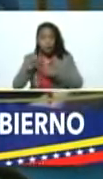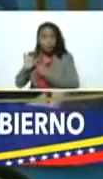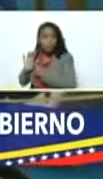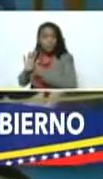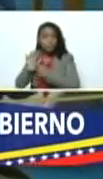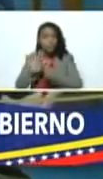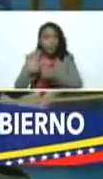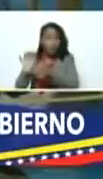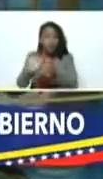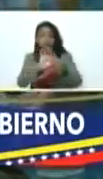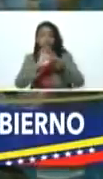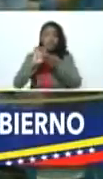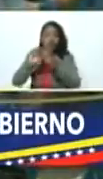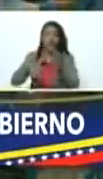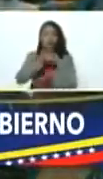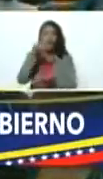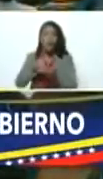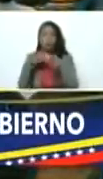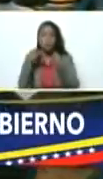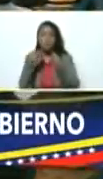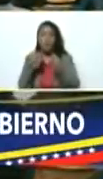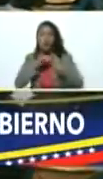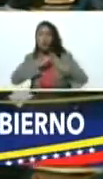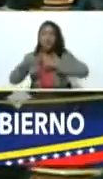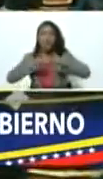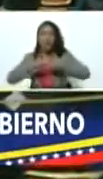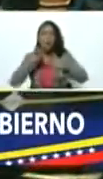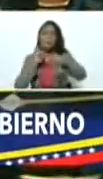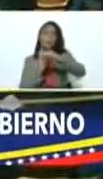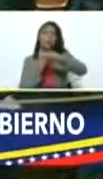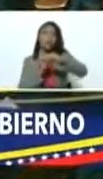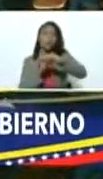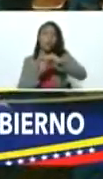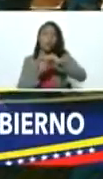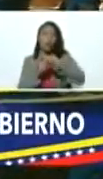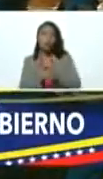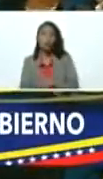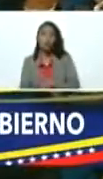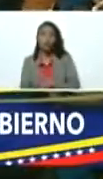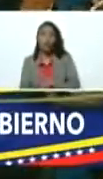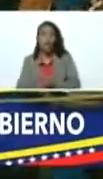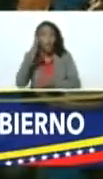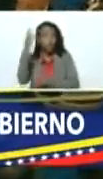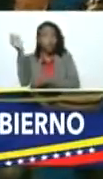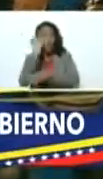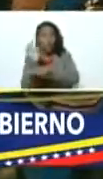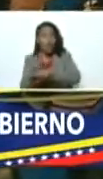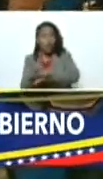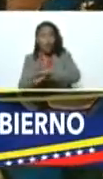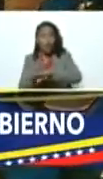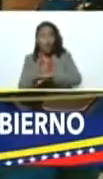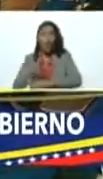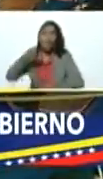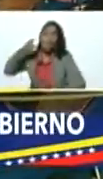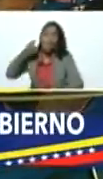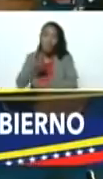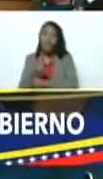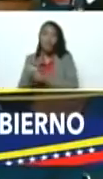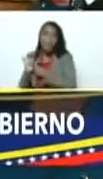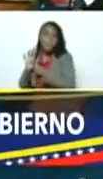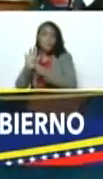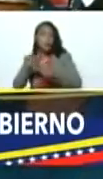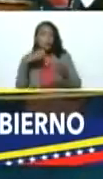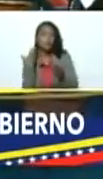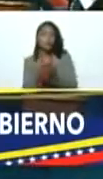nacional para la acción positiva el consejo federal de gobierno debe expresar la